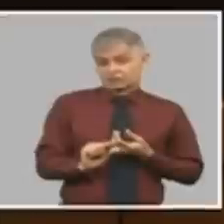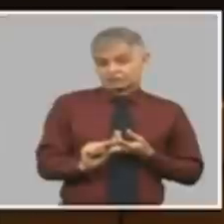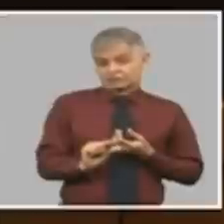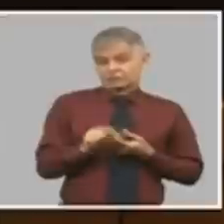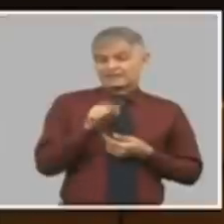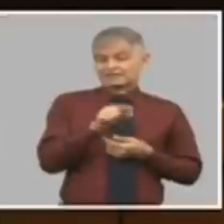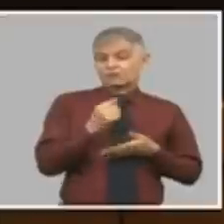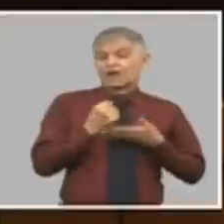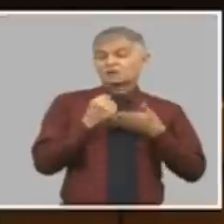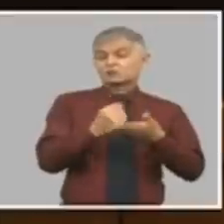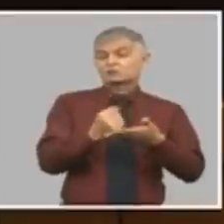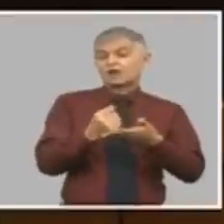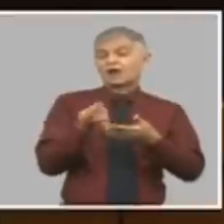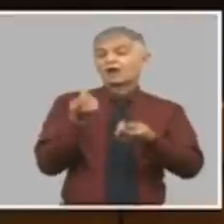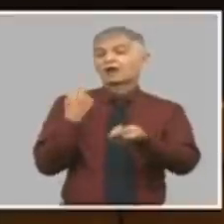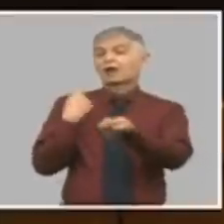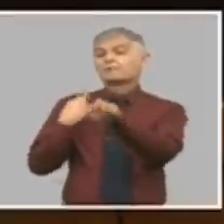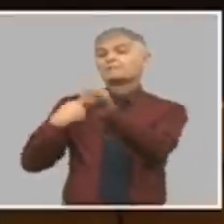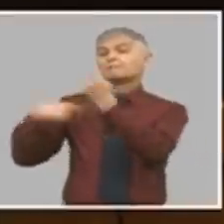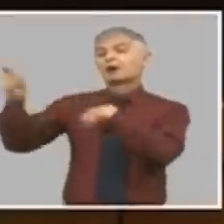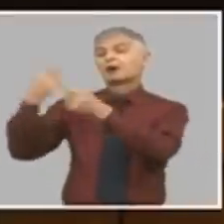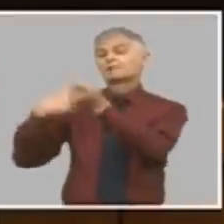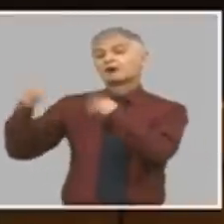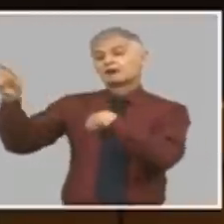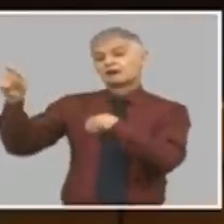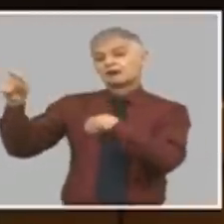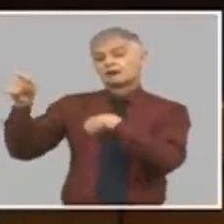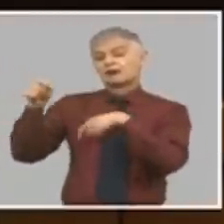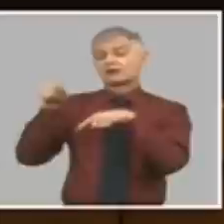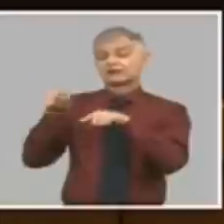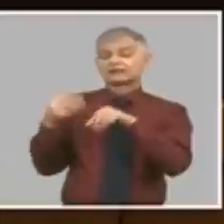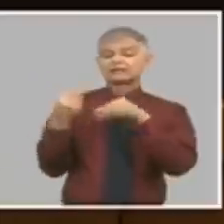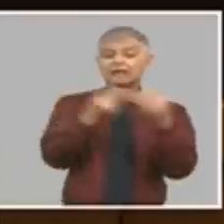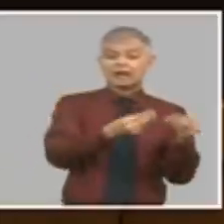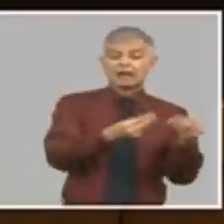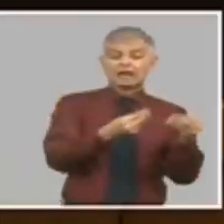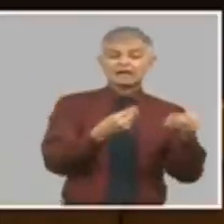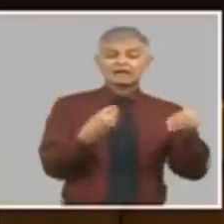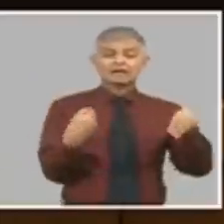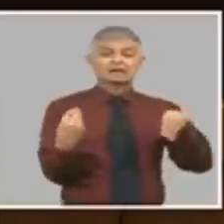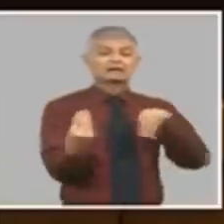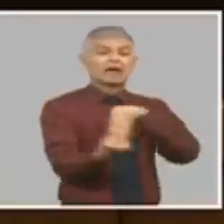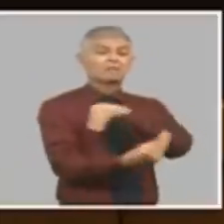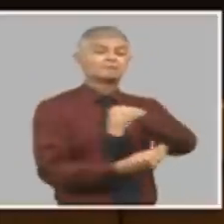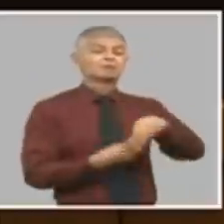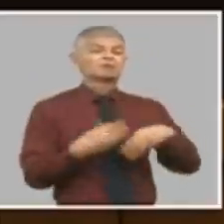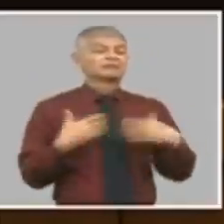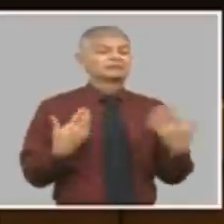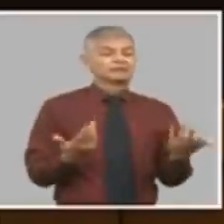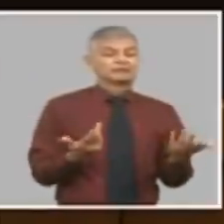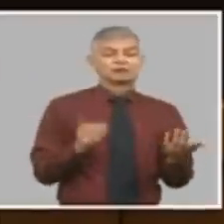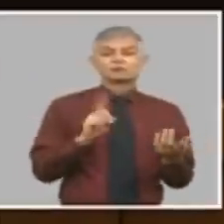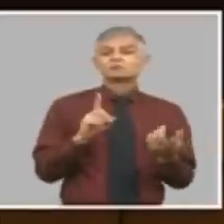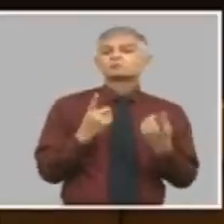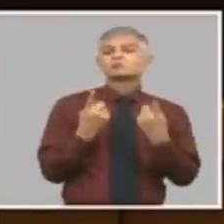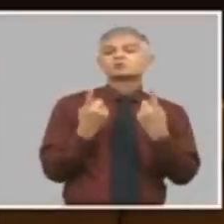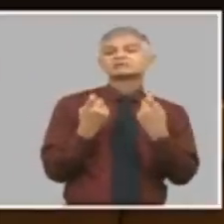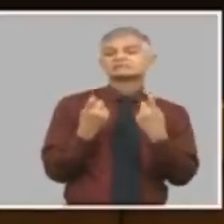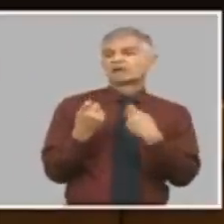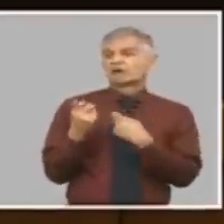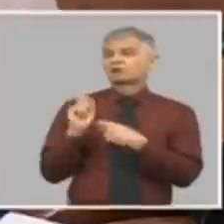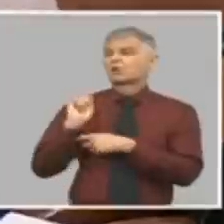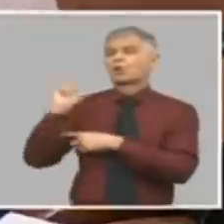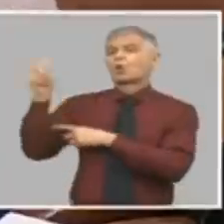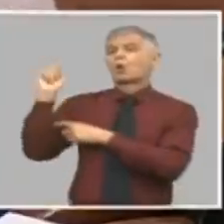favorece las exportaciones y tributa a la sustitución de importaciones y por decirlo de alguna manera